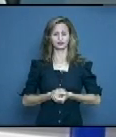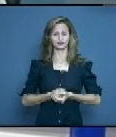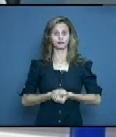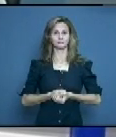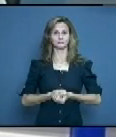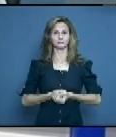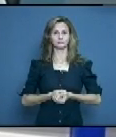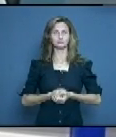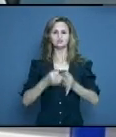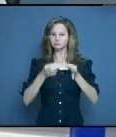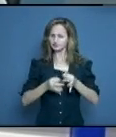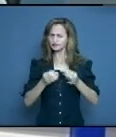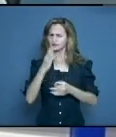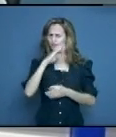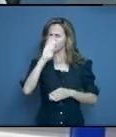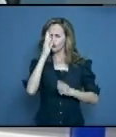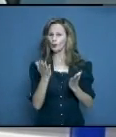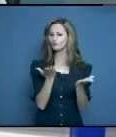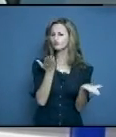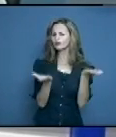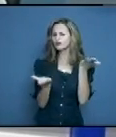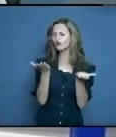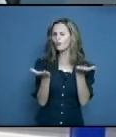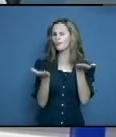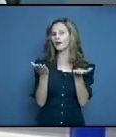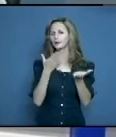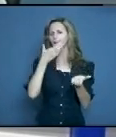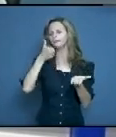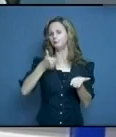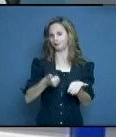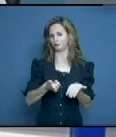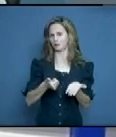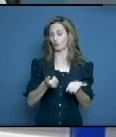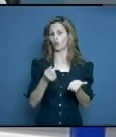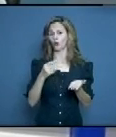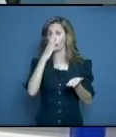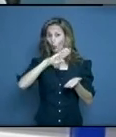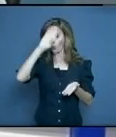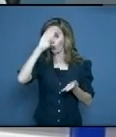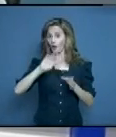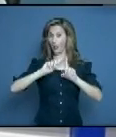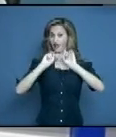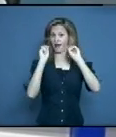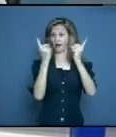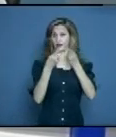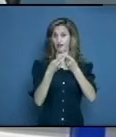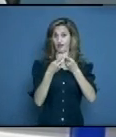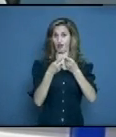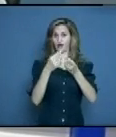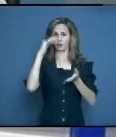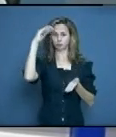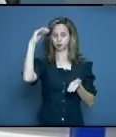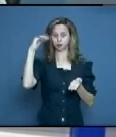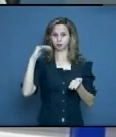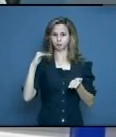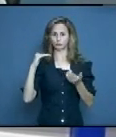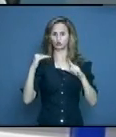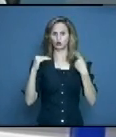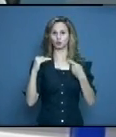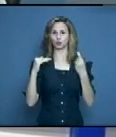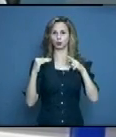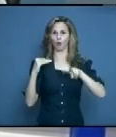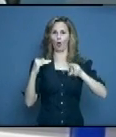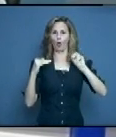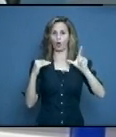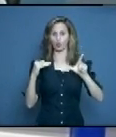Siempre me gusta el país para comparar con lo que hay. El país bajó un poquito, nosotros subimos un poquito, pero nosotros podíamos tener más, porque con la cantidad de